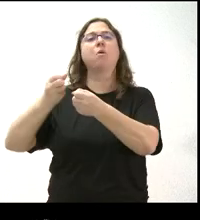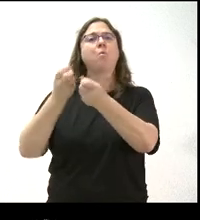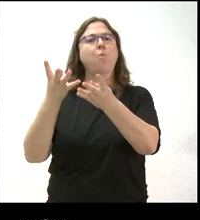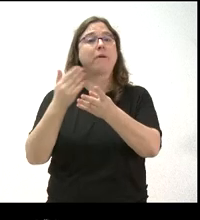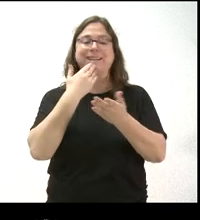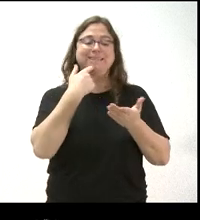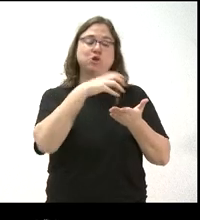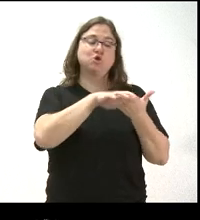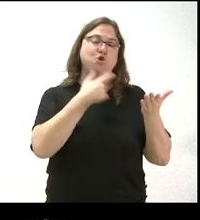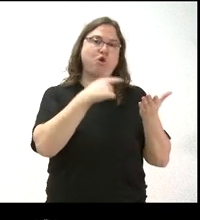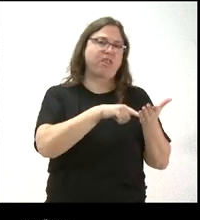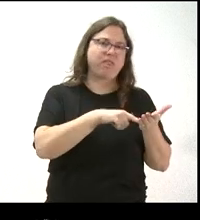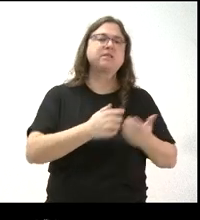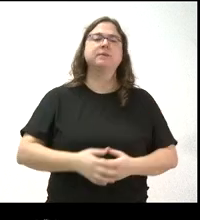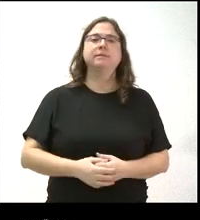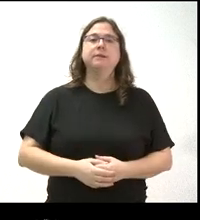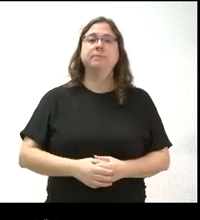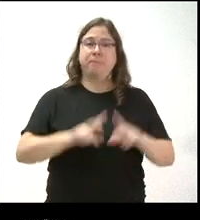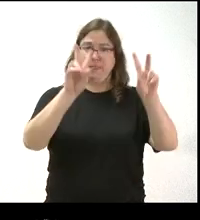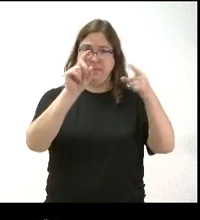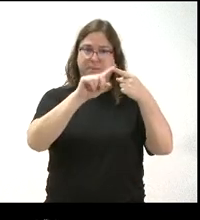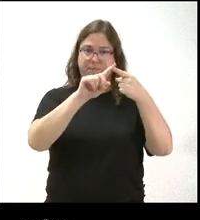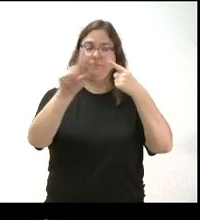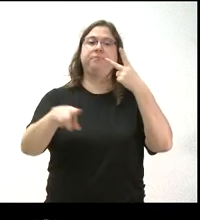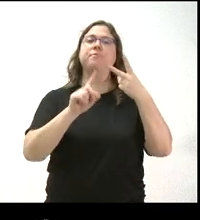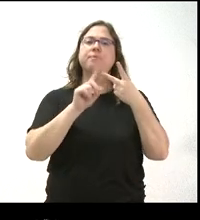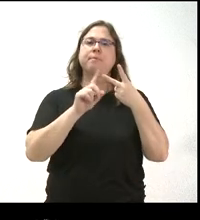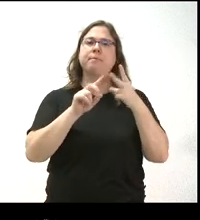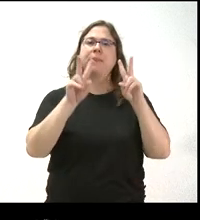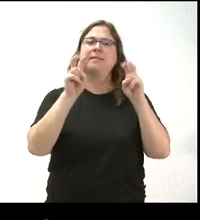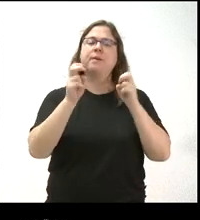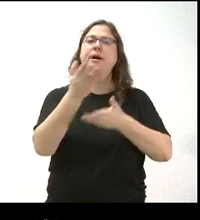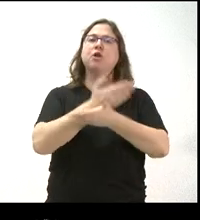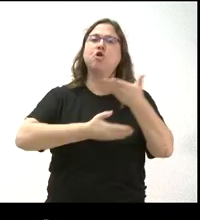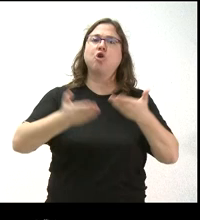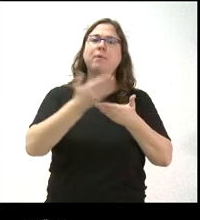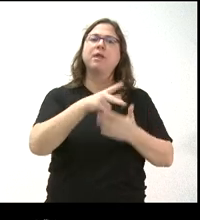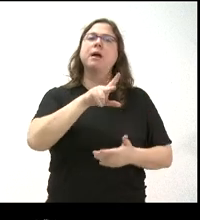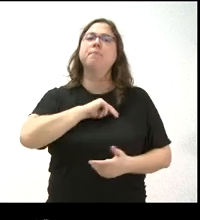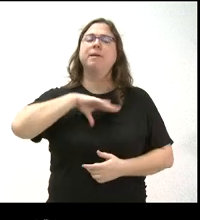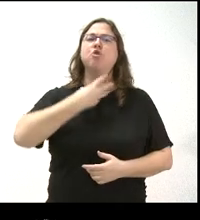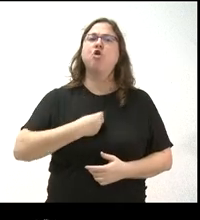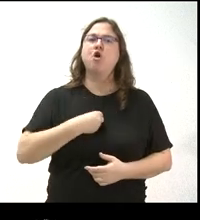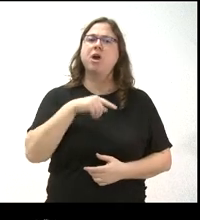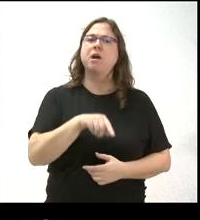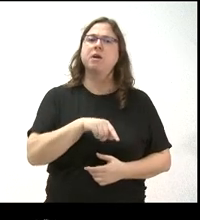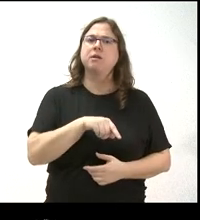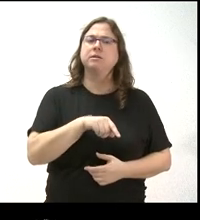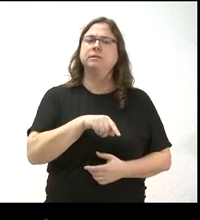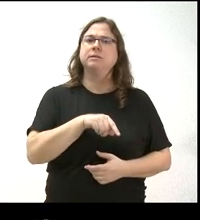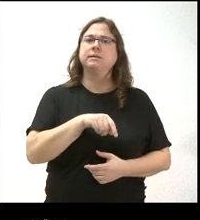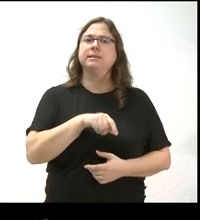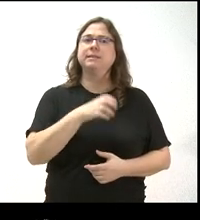que es que eso no lo incluye en la nota. Sobre ese asunto y sobre la colaboración con los premios Goya, si